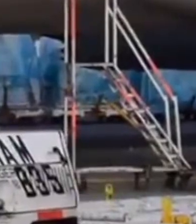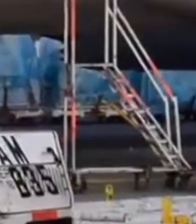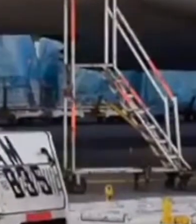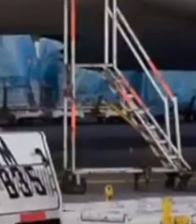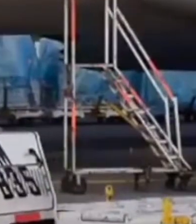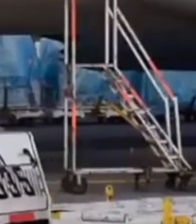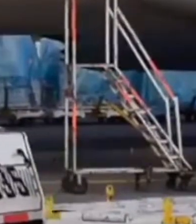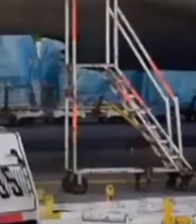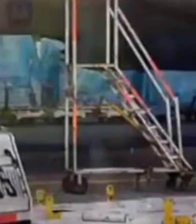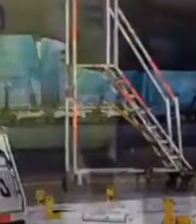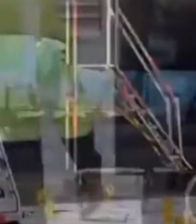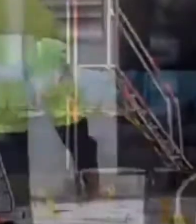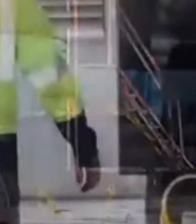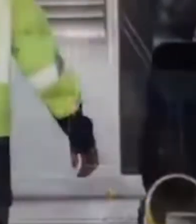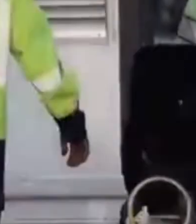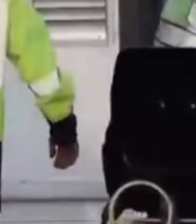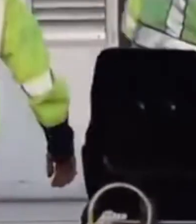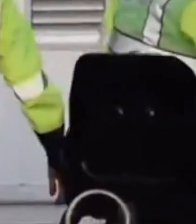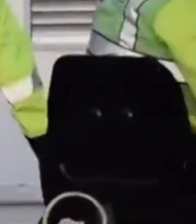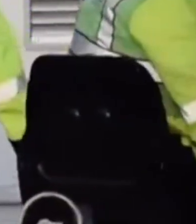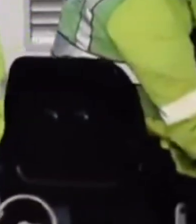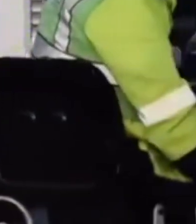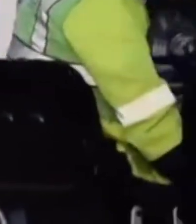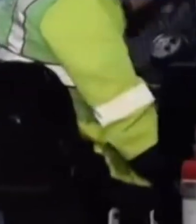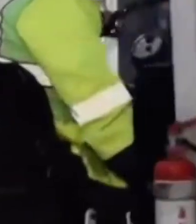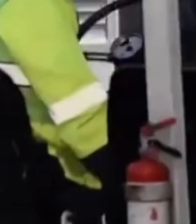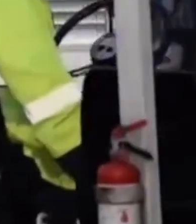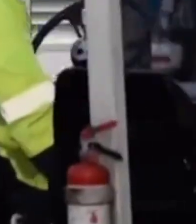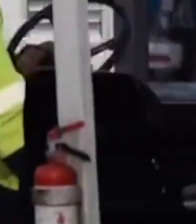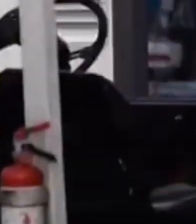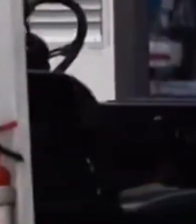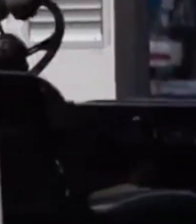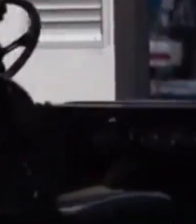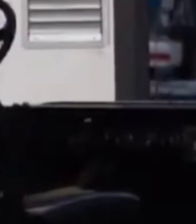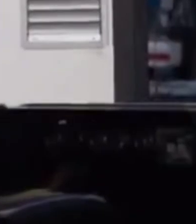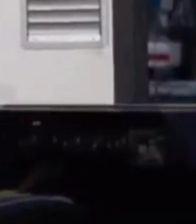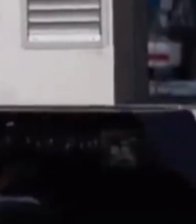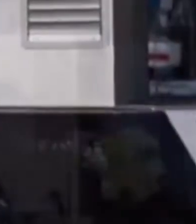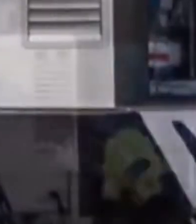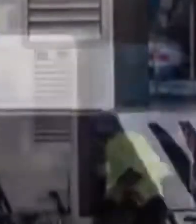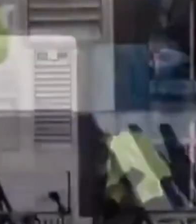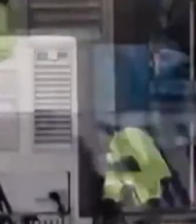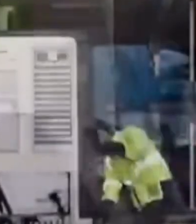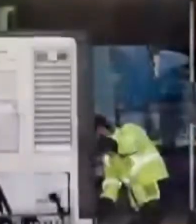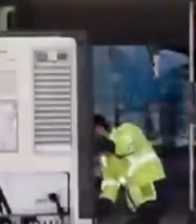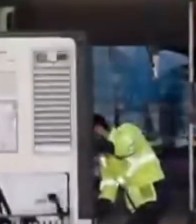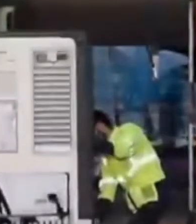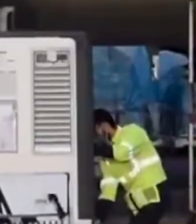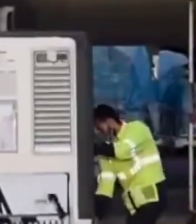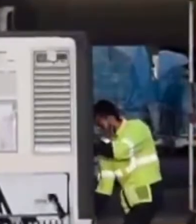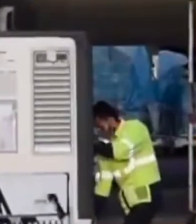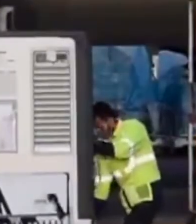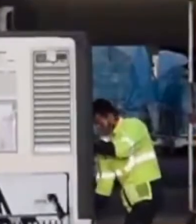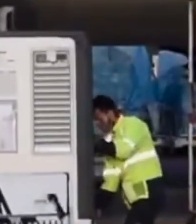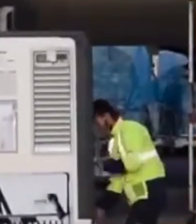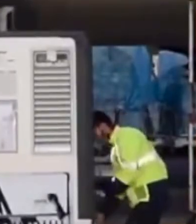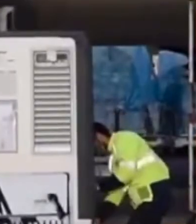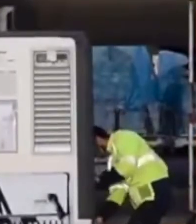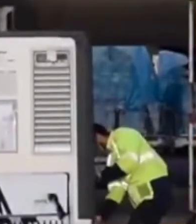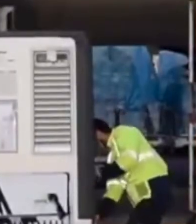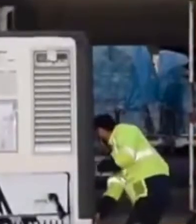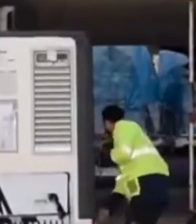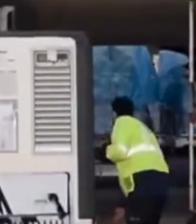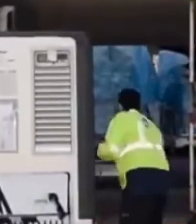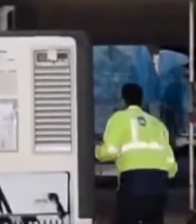recibidas, puntualizó que para finales del 2021 se llegarán a 185 millones de dosis, además de que la